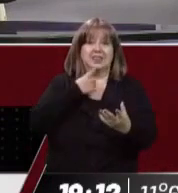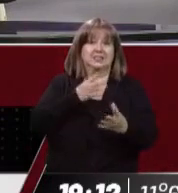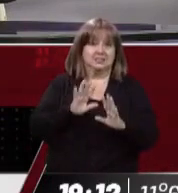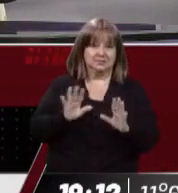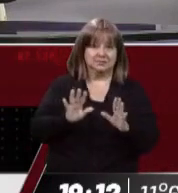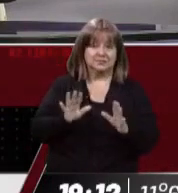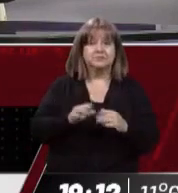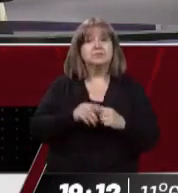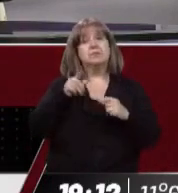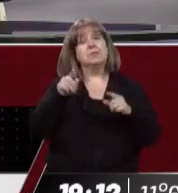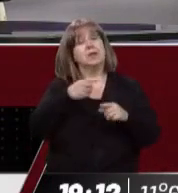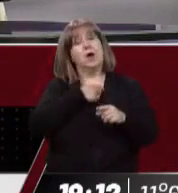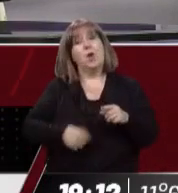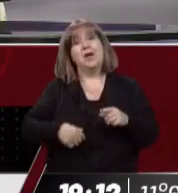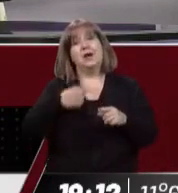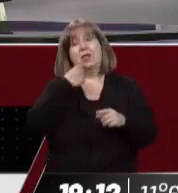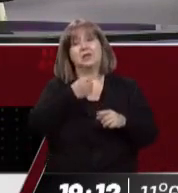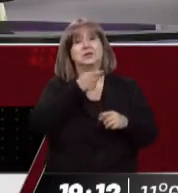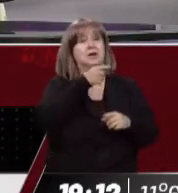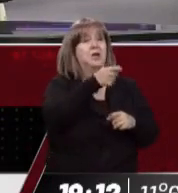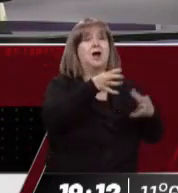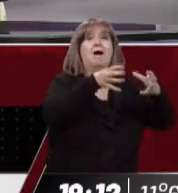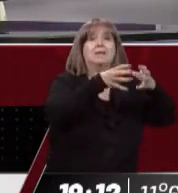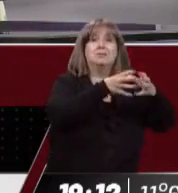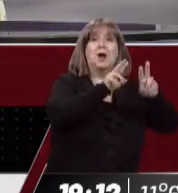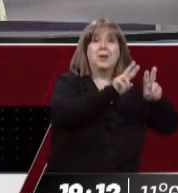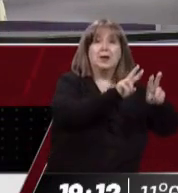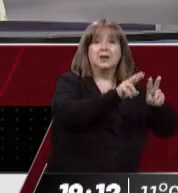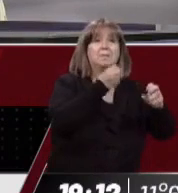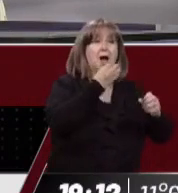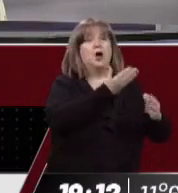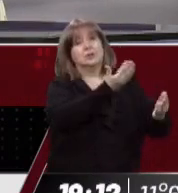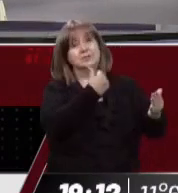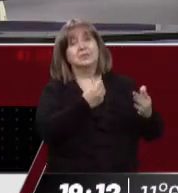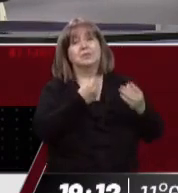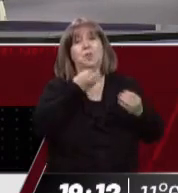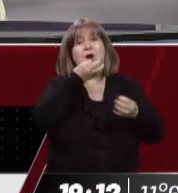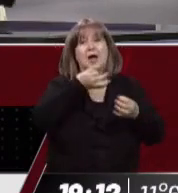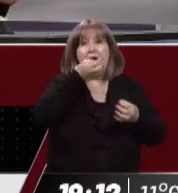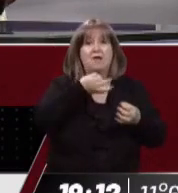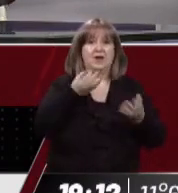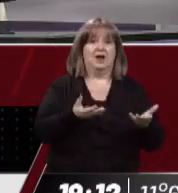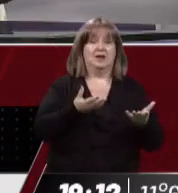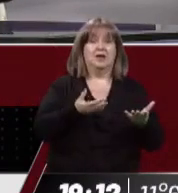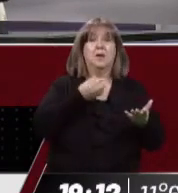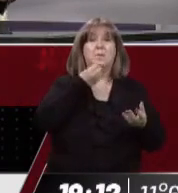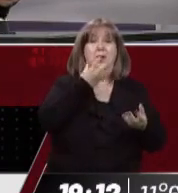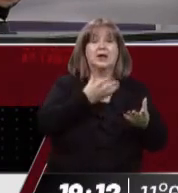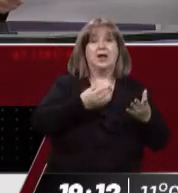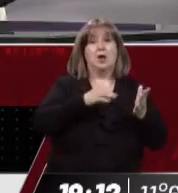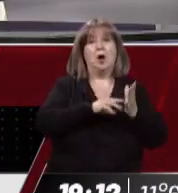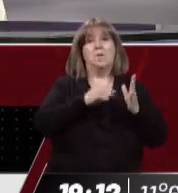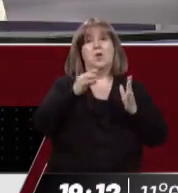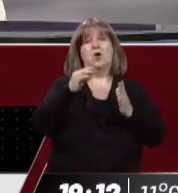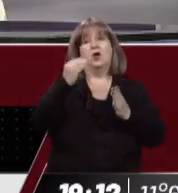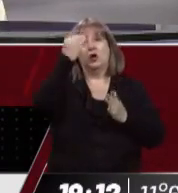está reclamándole al peronismo, que lo acompañe con ese tipo de proyectos que están pendientes en la legislatura, y por esa resistencia. Perdón, reforma